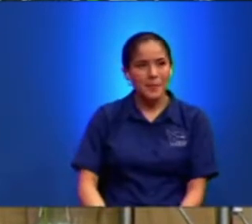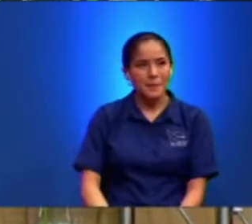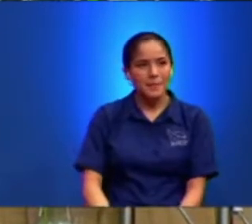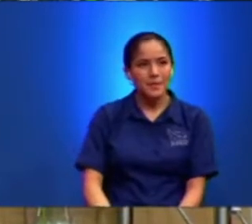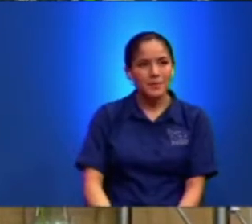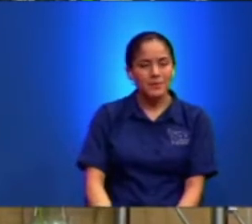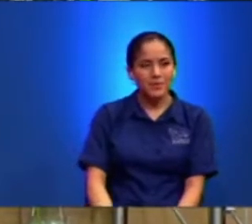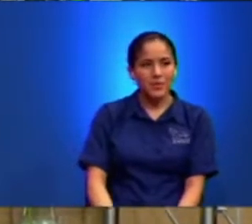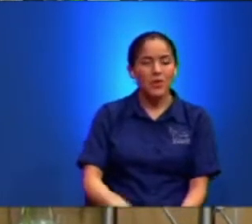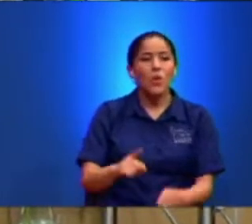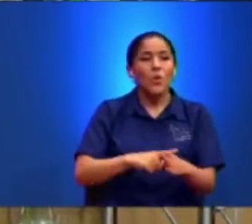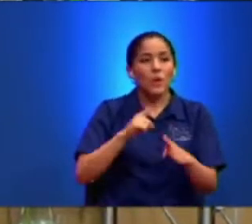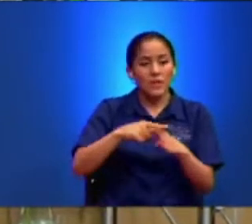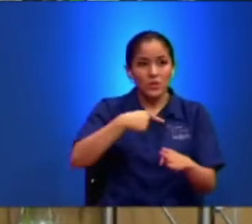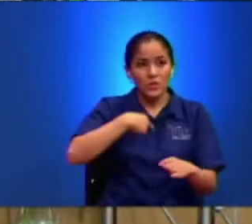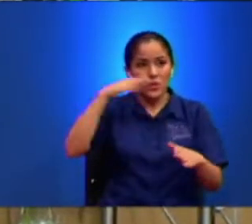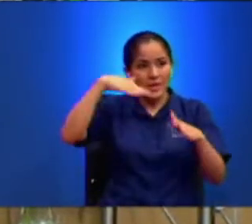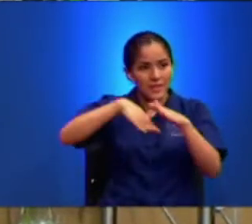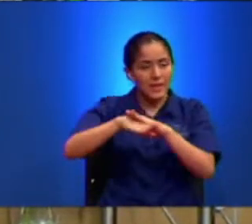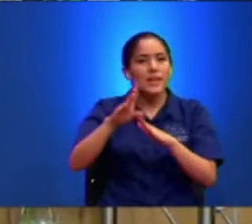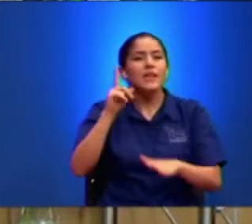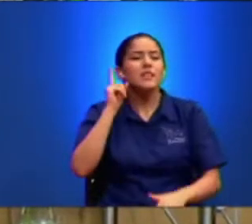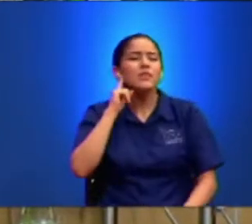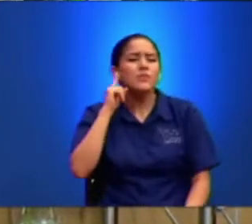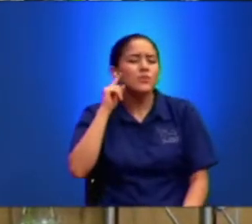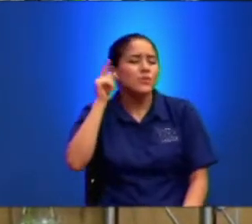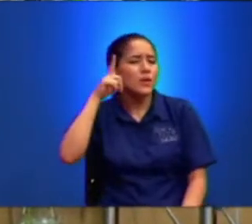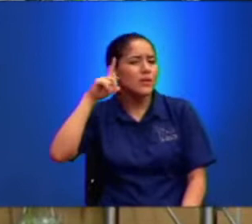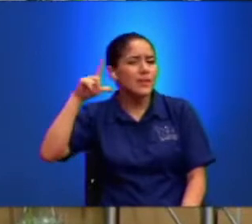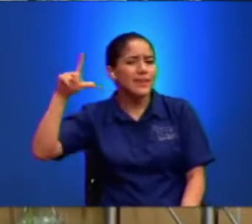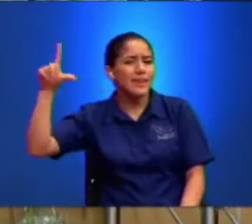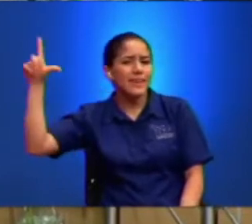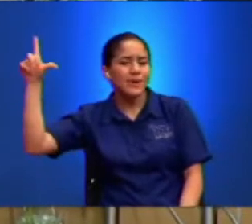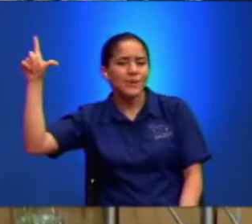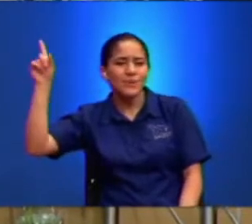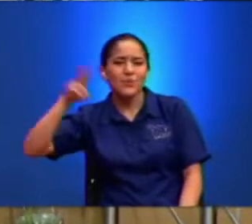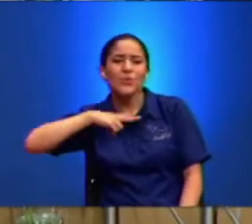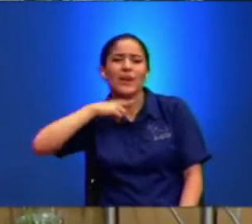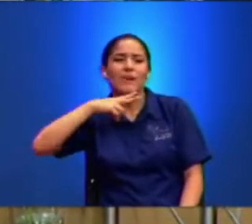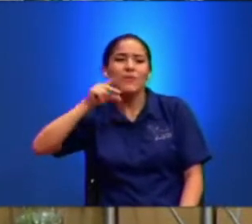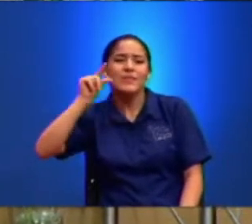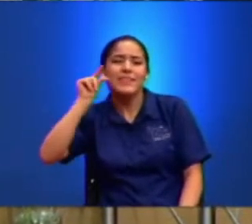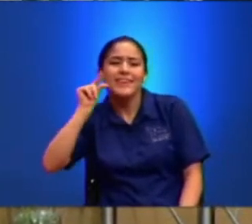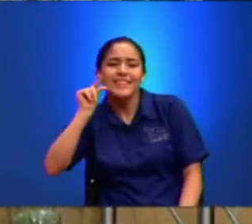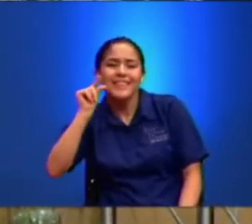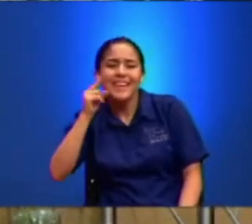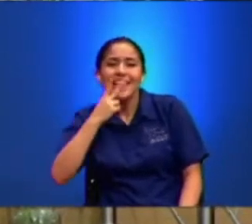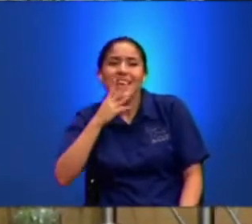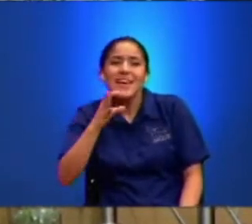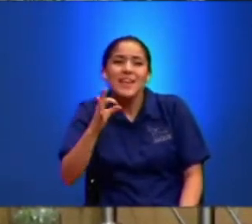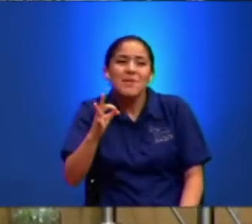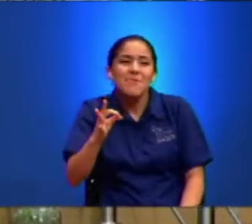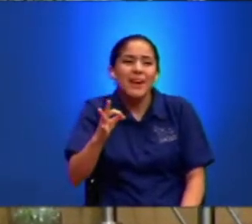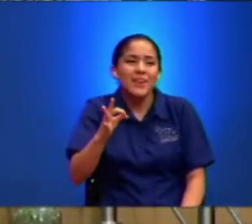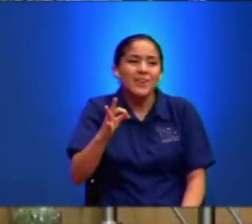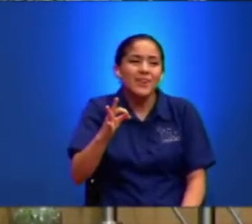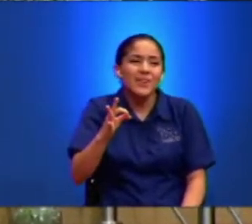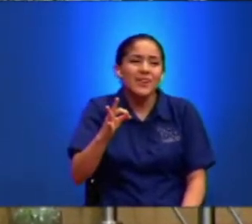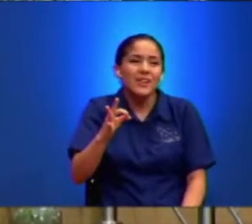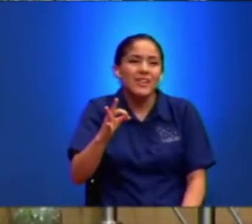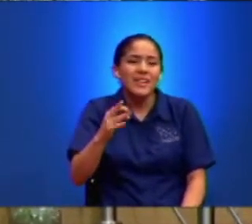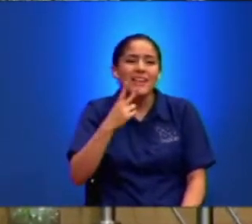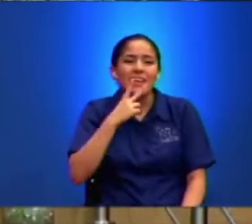A veces Cuando Voy Entrando Oigo A lo Lejos Una Voz Una Vocecita Infantil Mano Sergio Y se Cerró El Portón